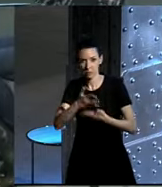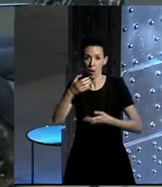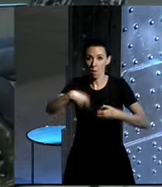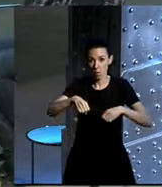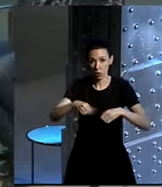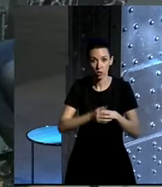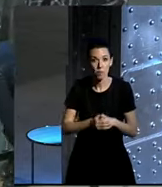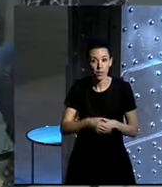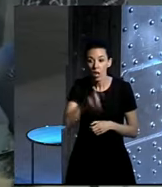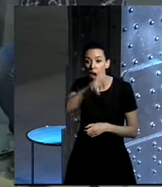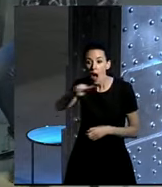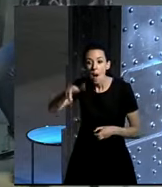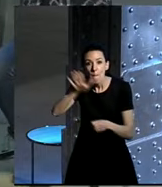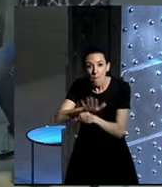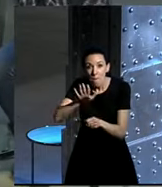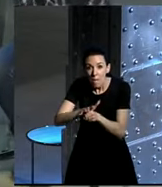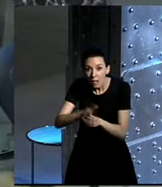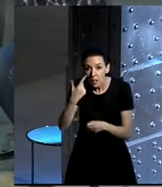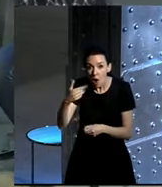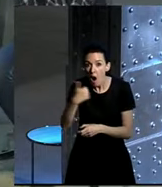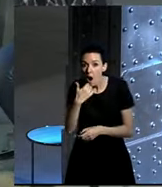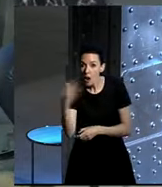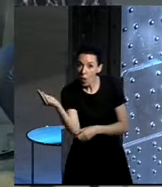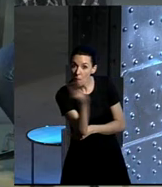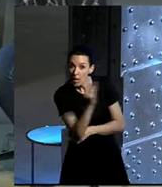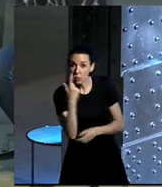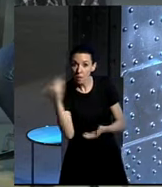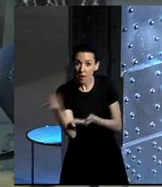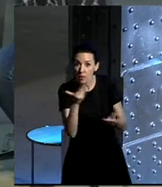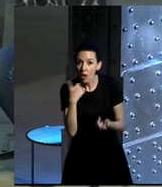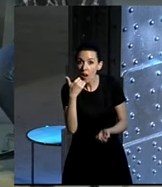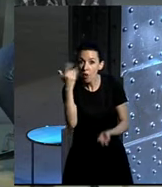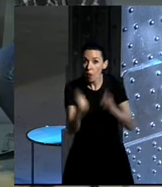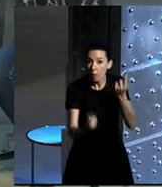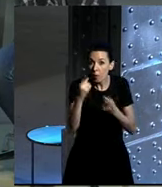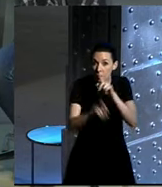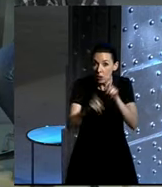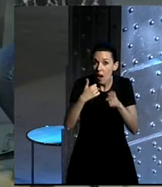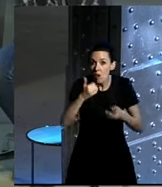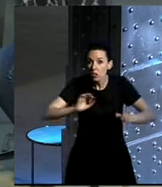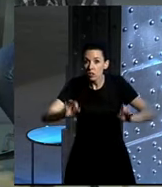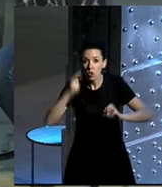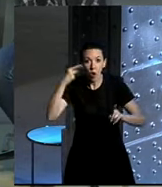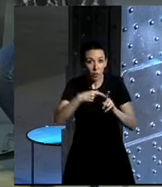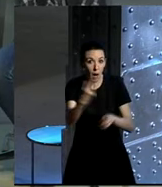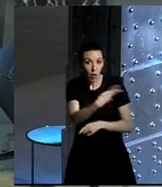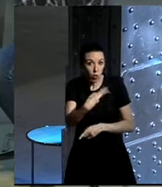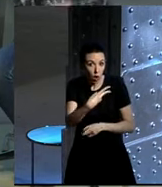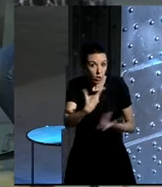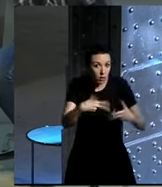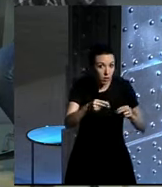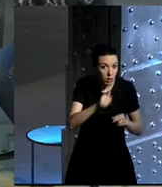Martiano, ¿os queréis preguntar algo a nuestros invitados así puntualmente? ¿Algo concreto para ellos dos antes de que